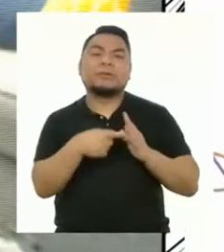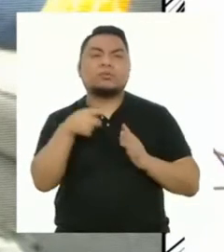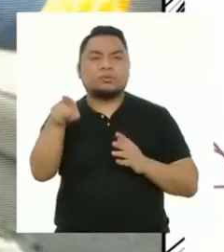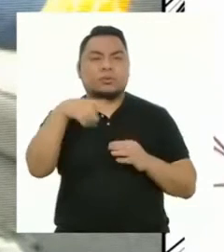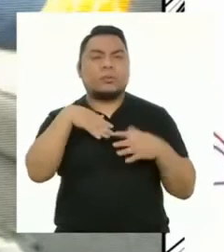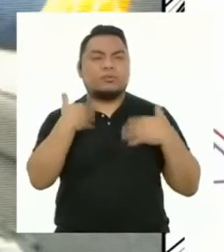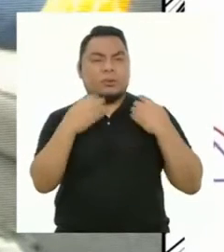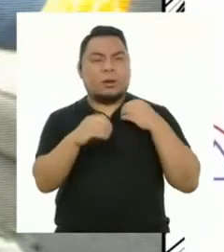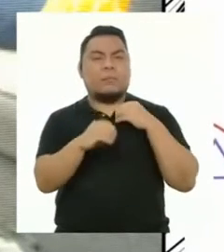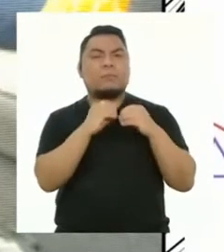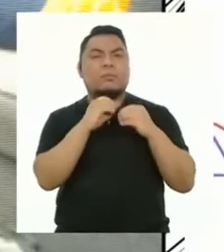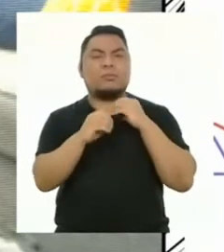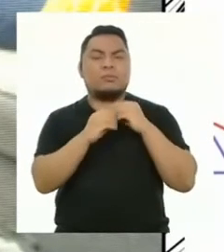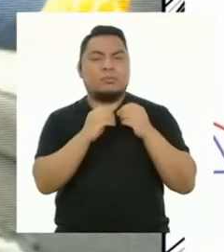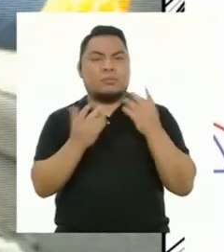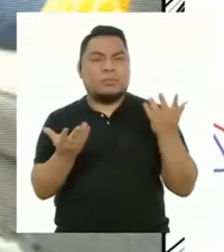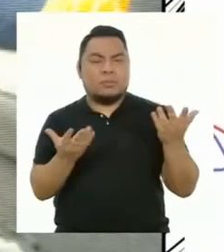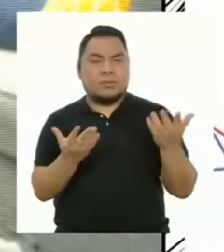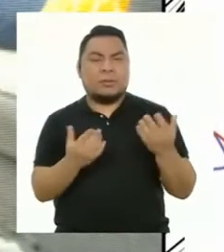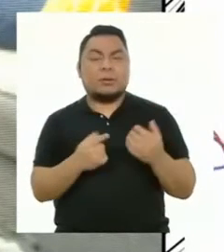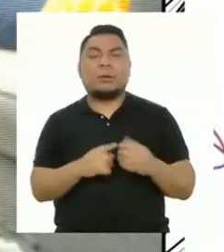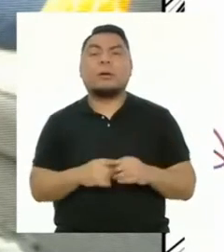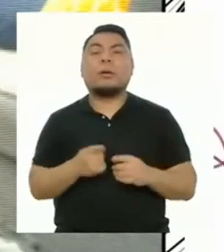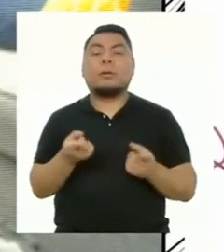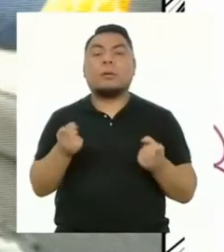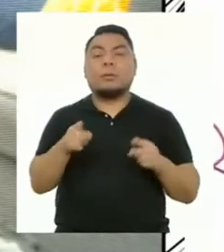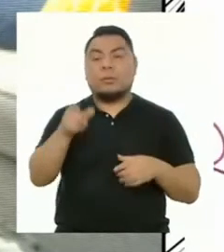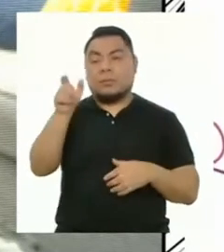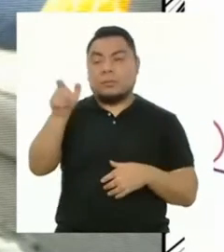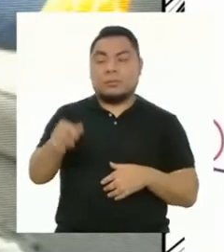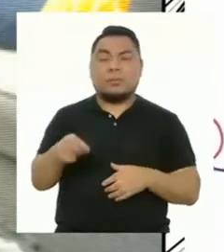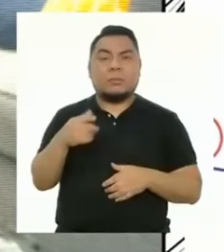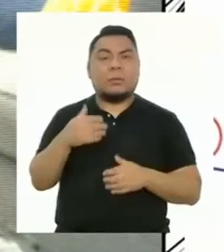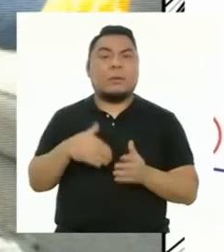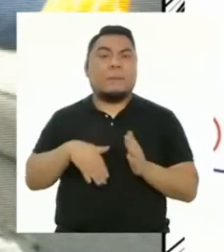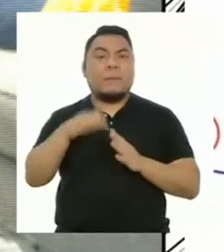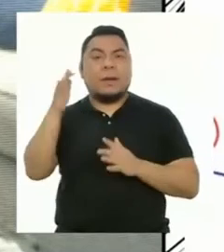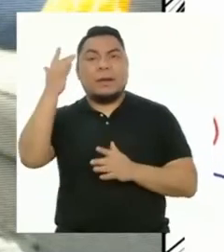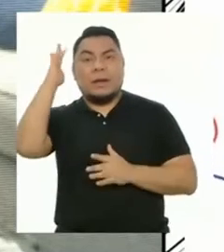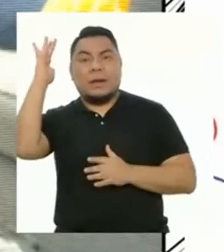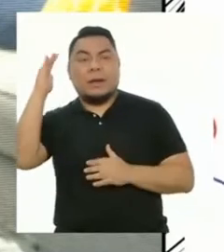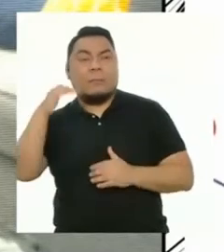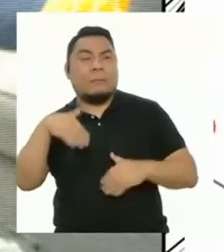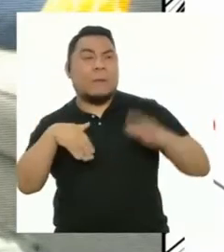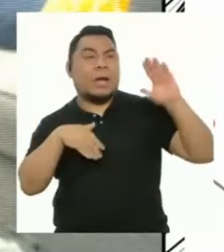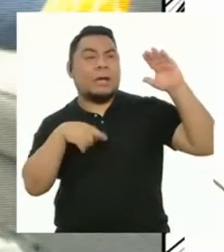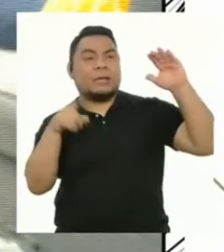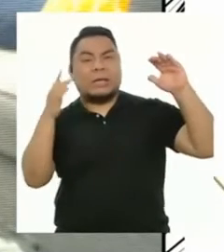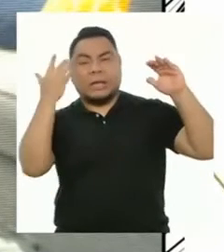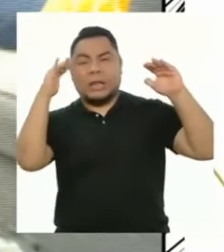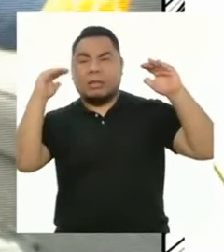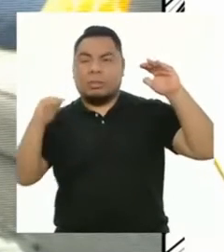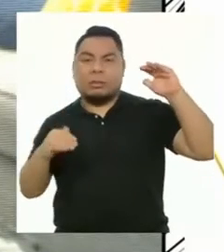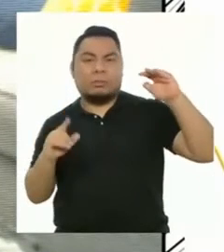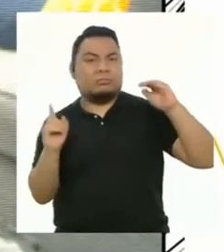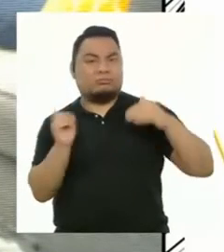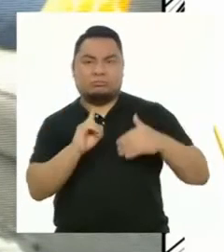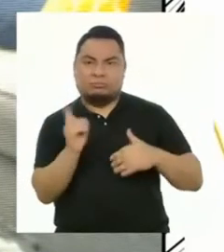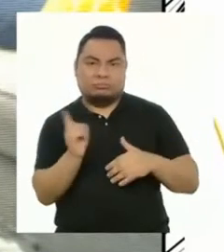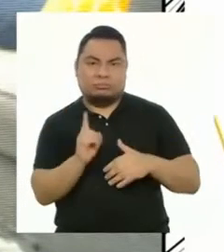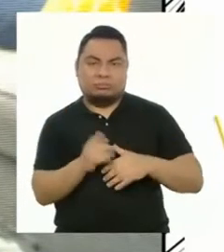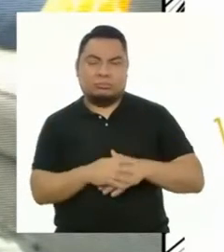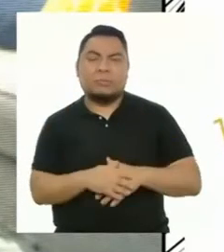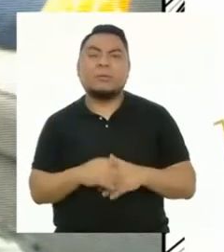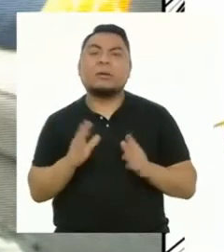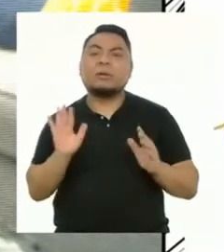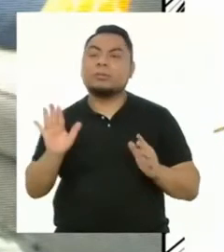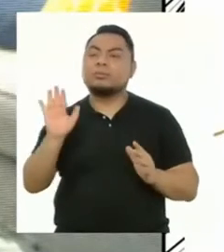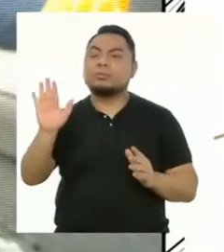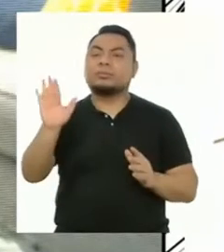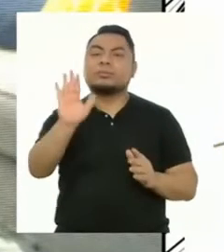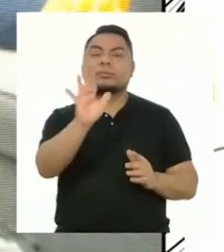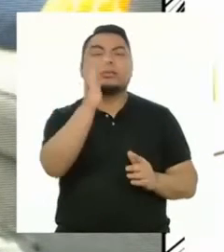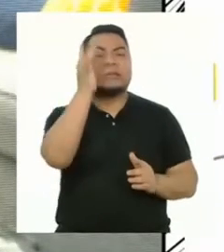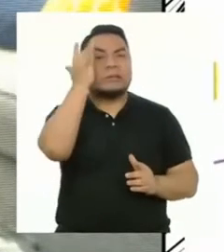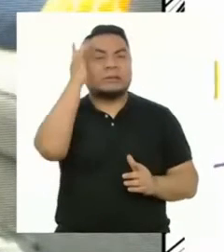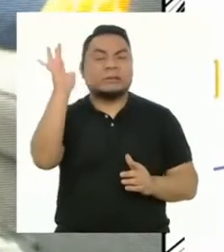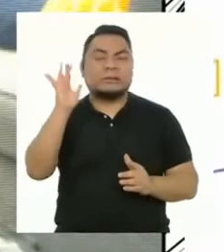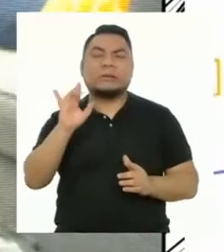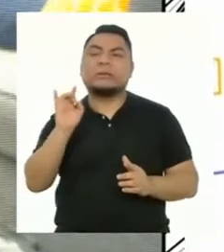partiendo de una premisa. Una persona no es más inteligente que otra. La diferencia es que sus